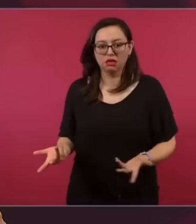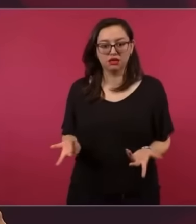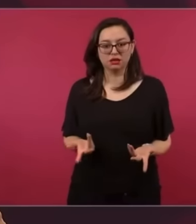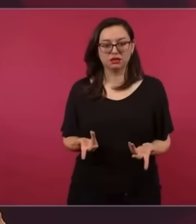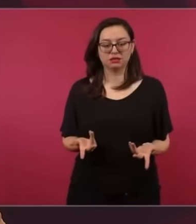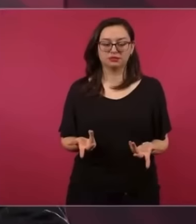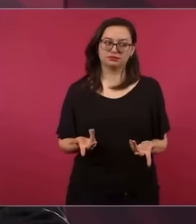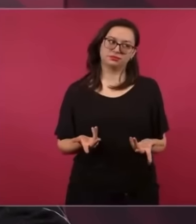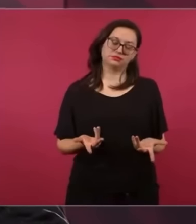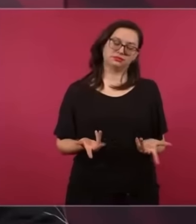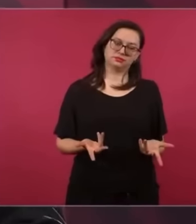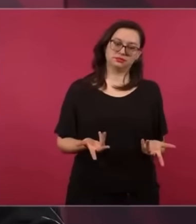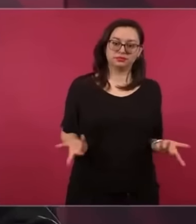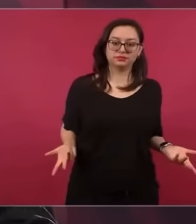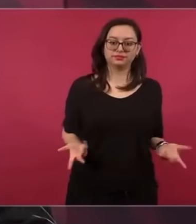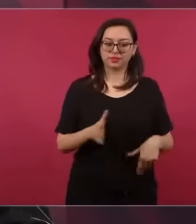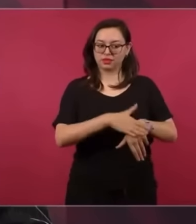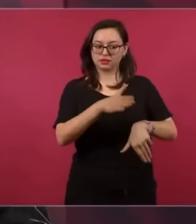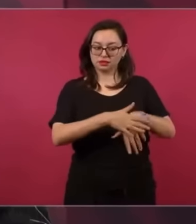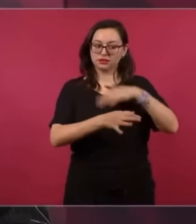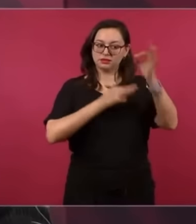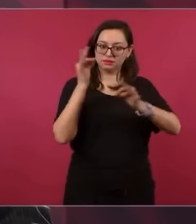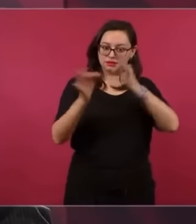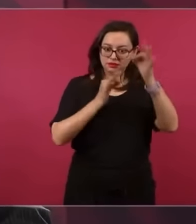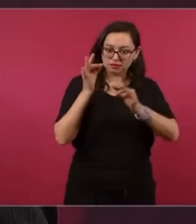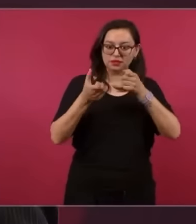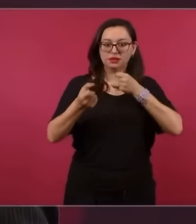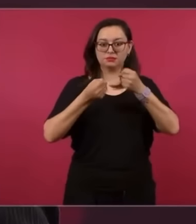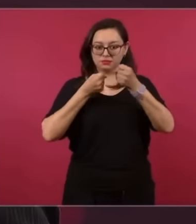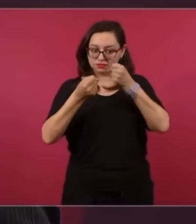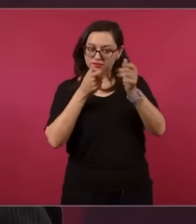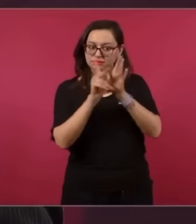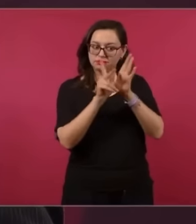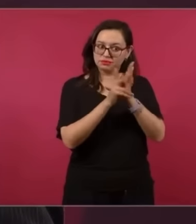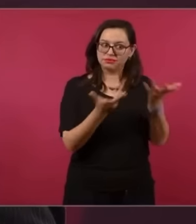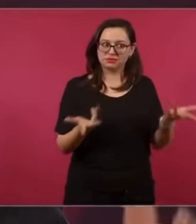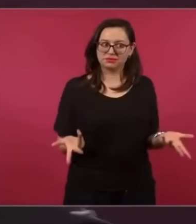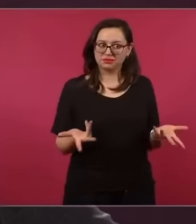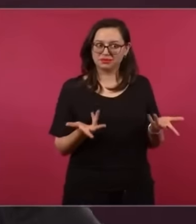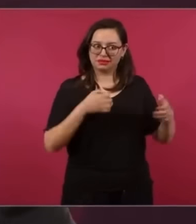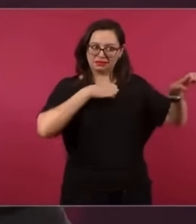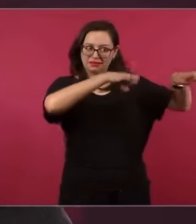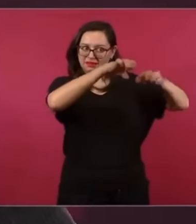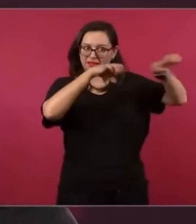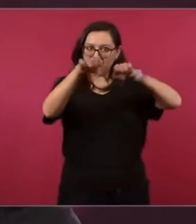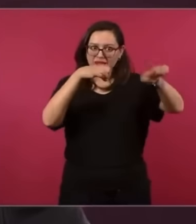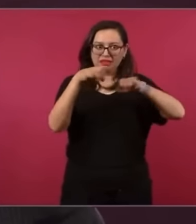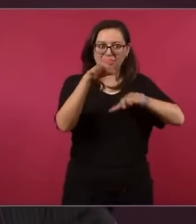Y también un llamado a los medios a que se